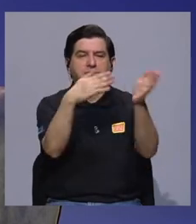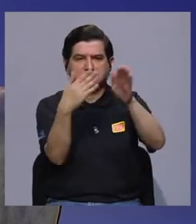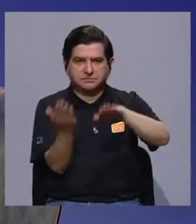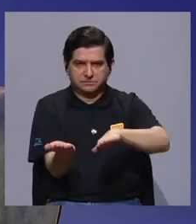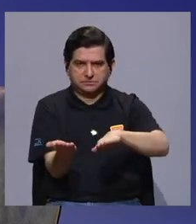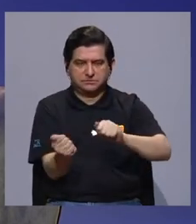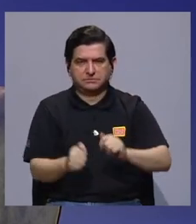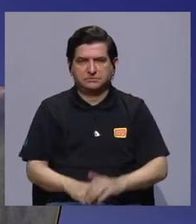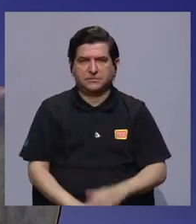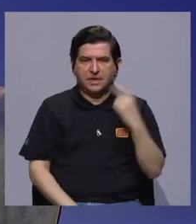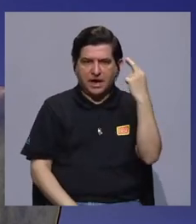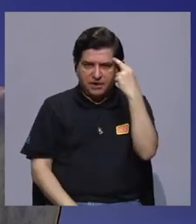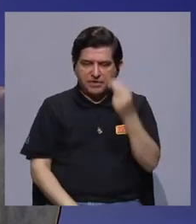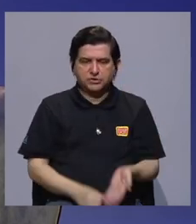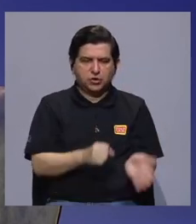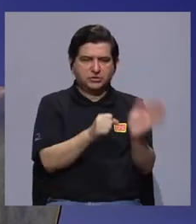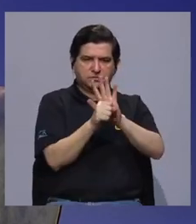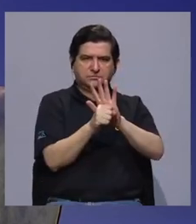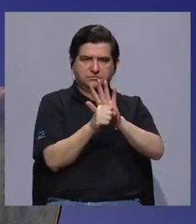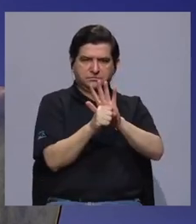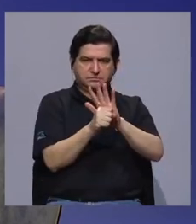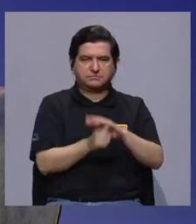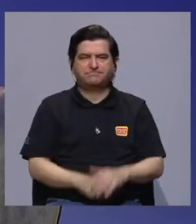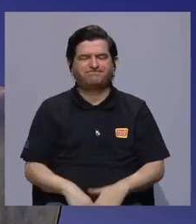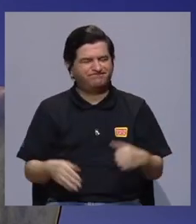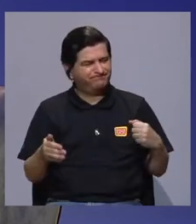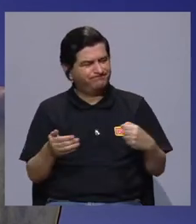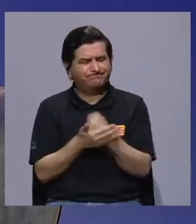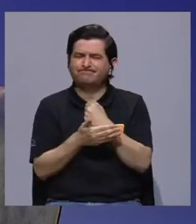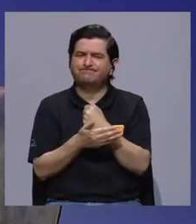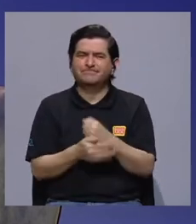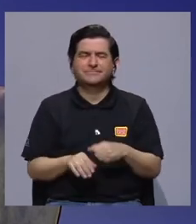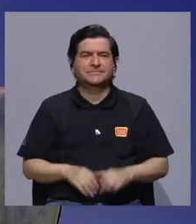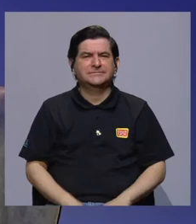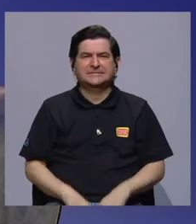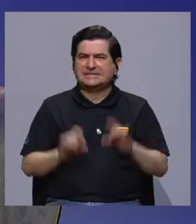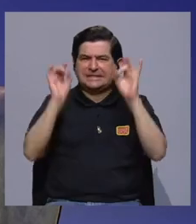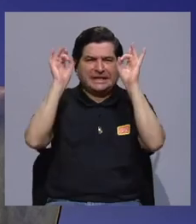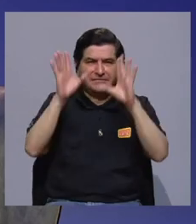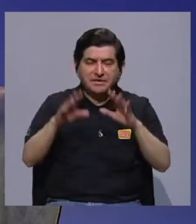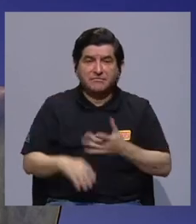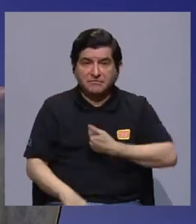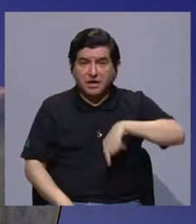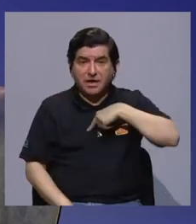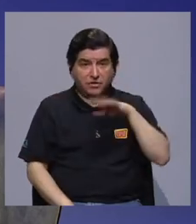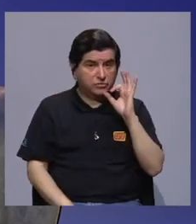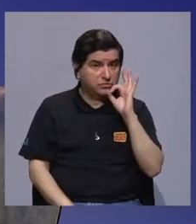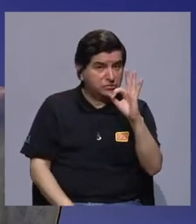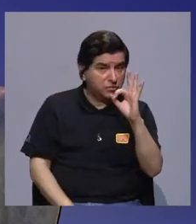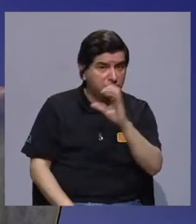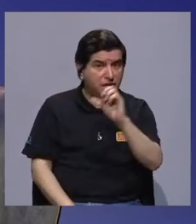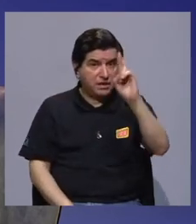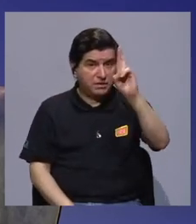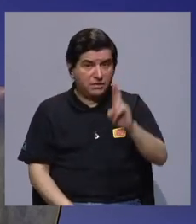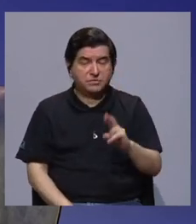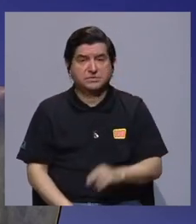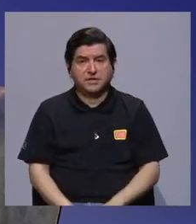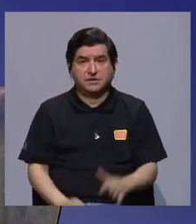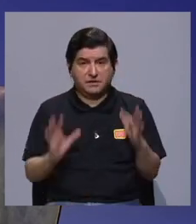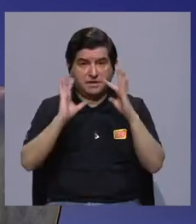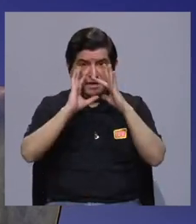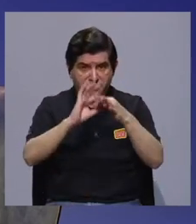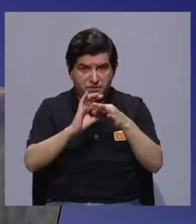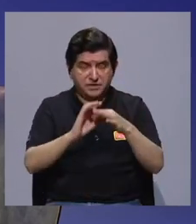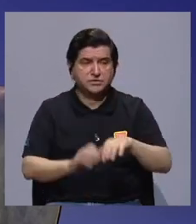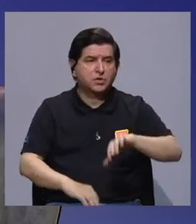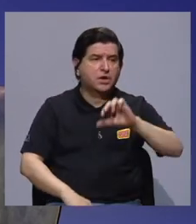fallecimientos por COVID-19. Muy lamentable. ¿Nos ha ido bien en Costa Rica